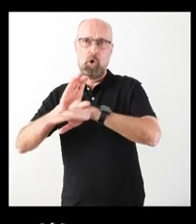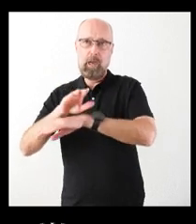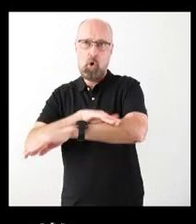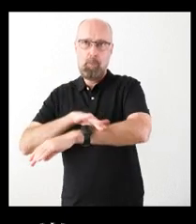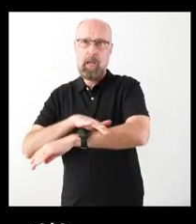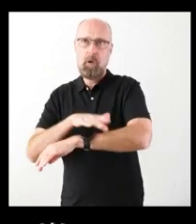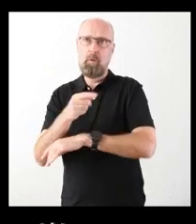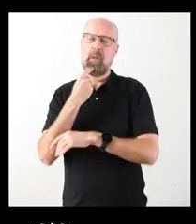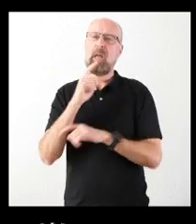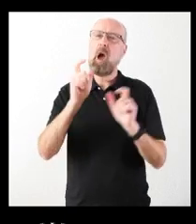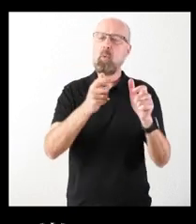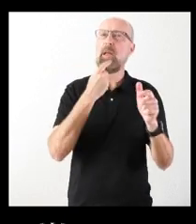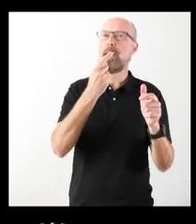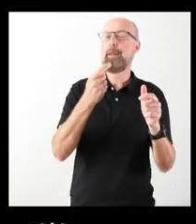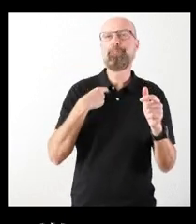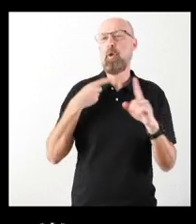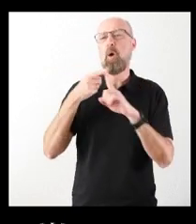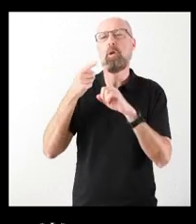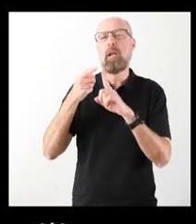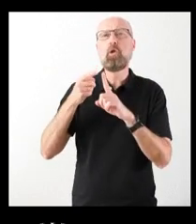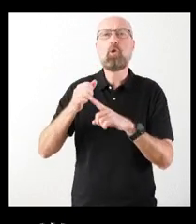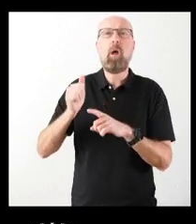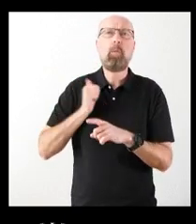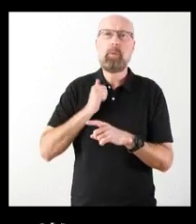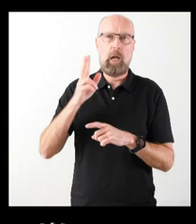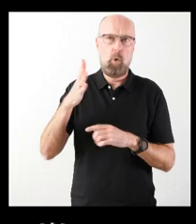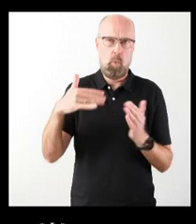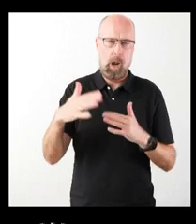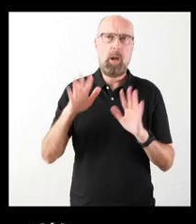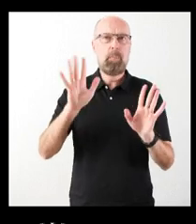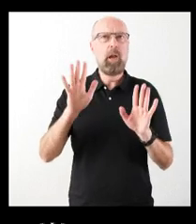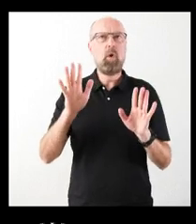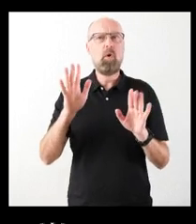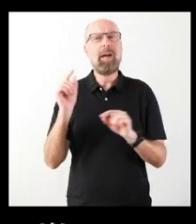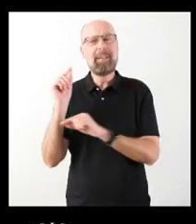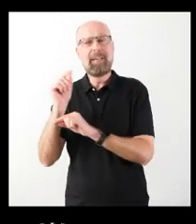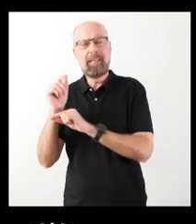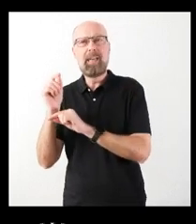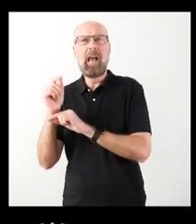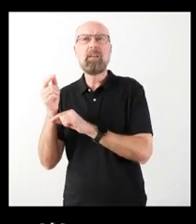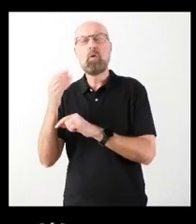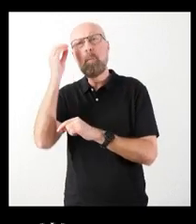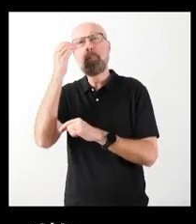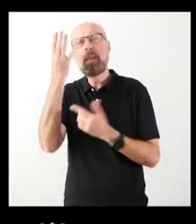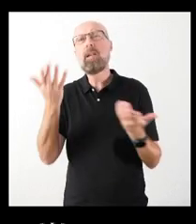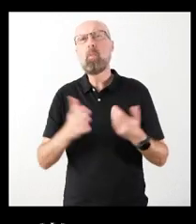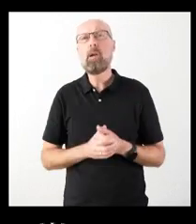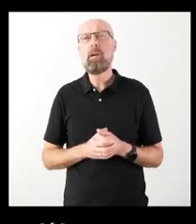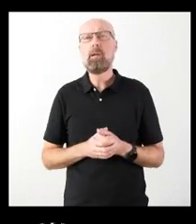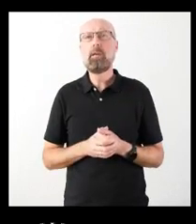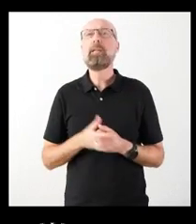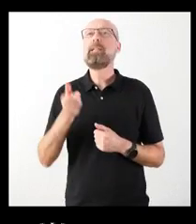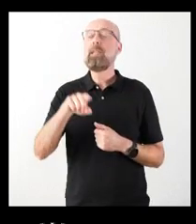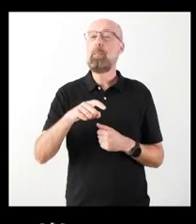uso partidista, pero en todo caso me gustaría que valorara un poco las críticas del PSOE en torno a este asunto. Y, por otra parte, la ministra